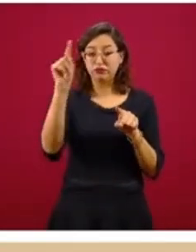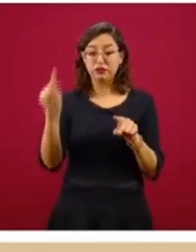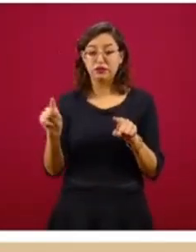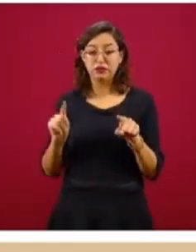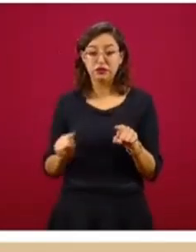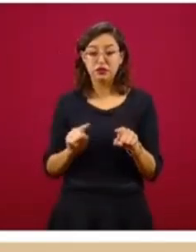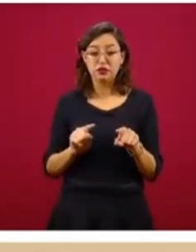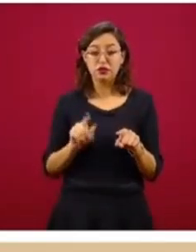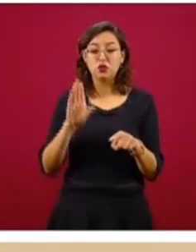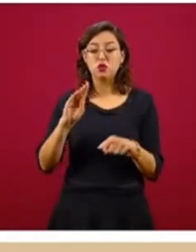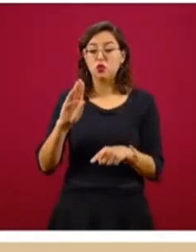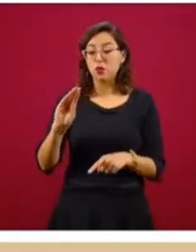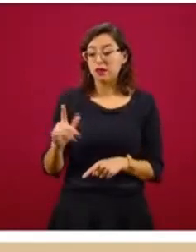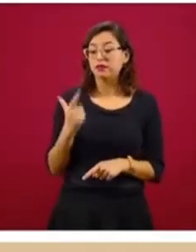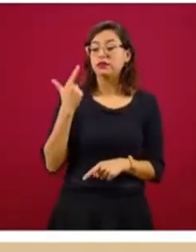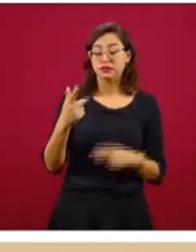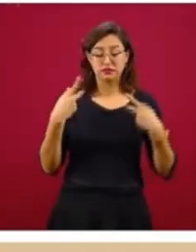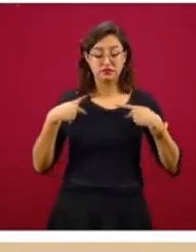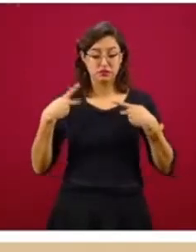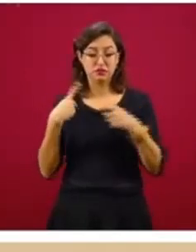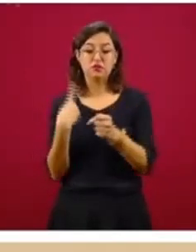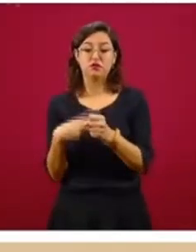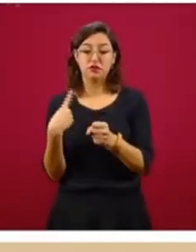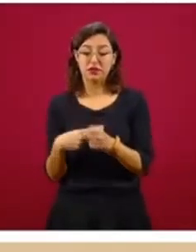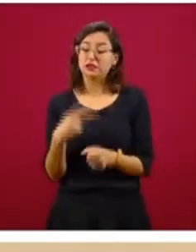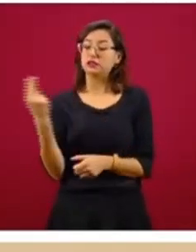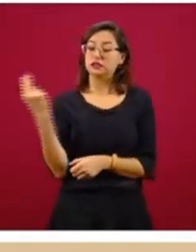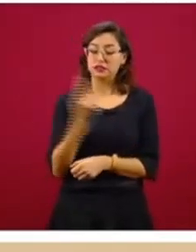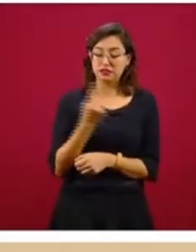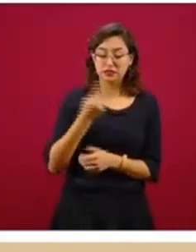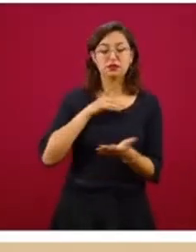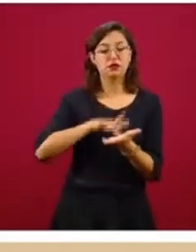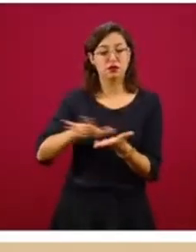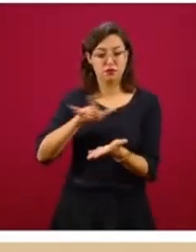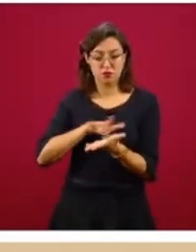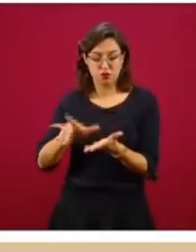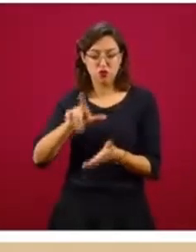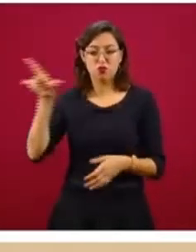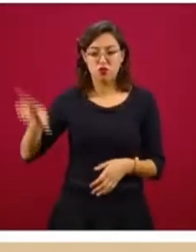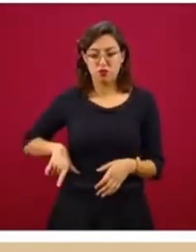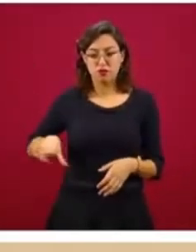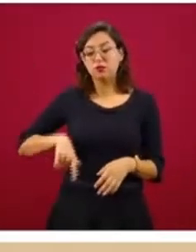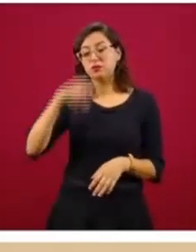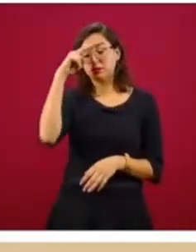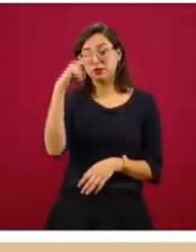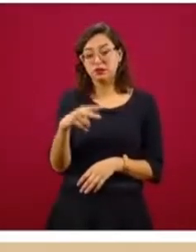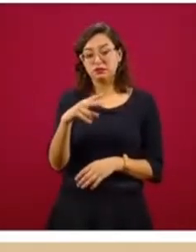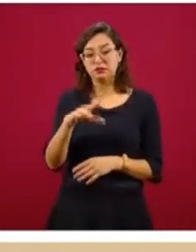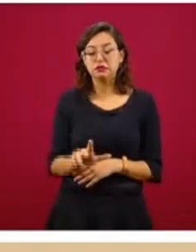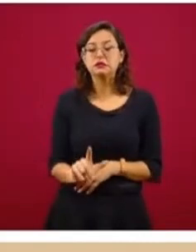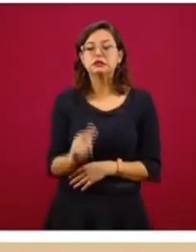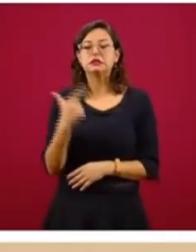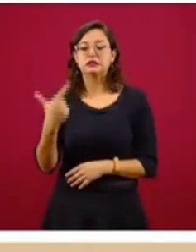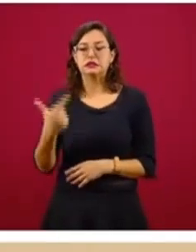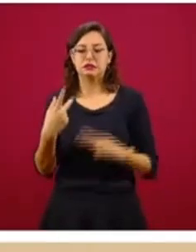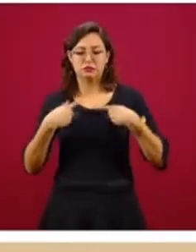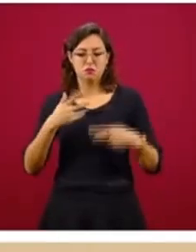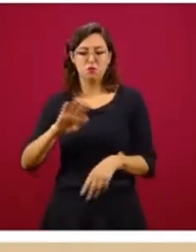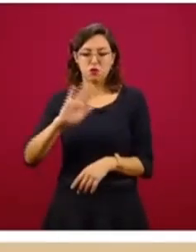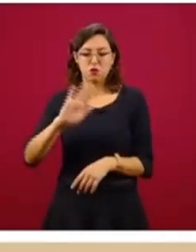mexicanos que nos han reportado y que además necesitan apoyo de las embajadas y siete fallecimientos en total.